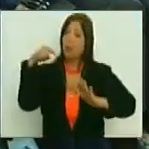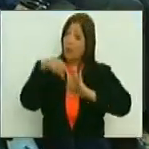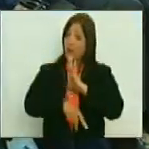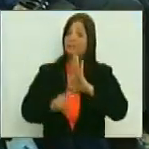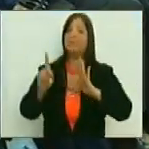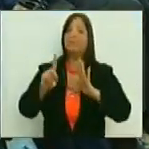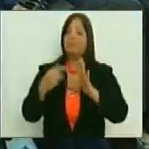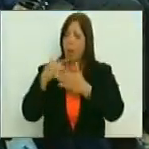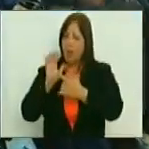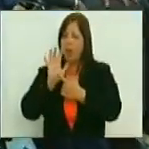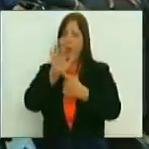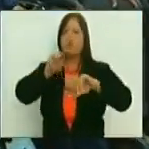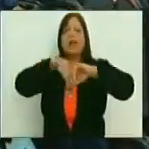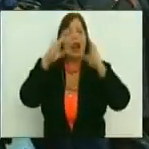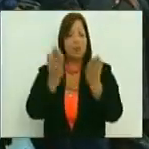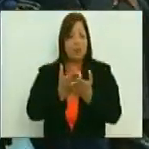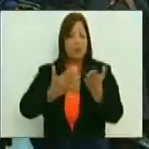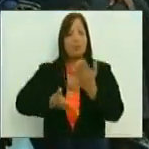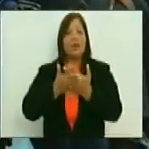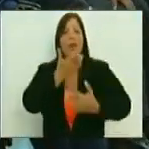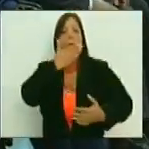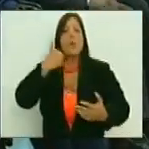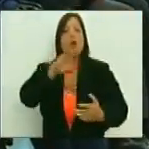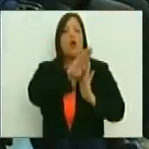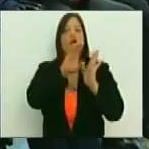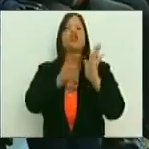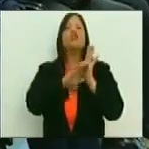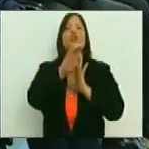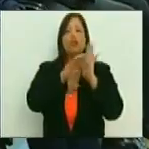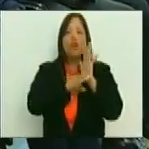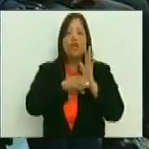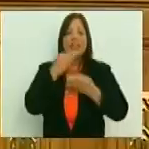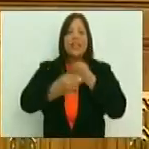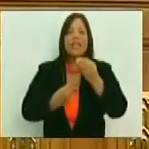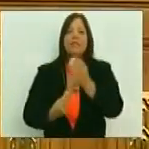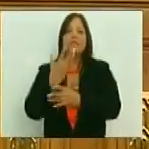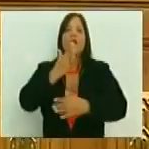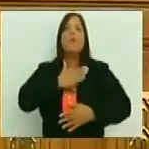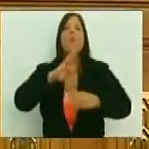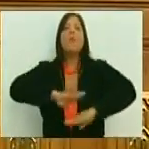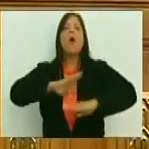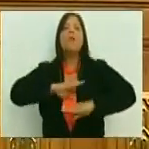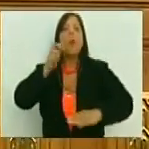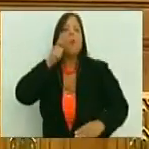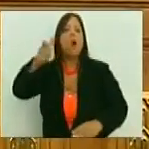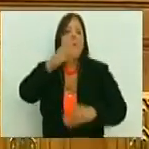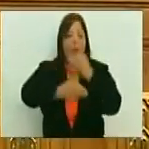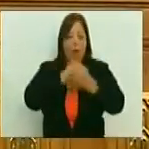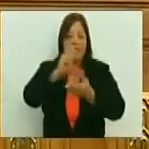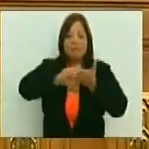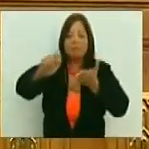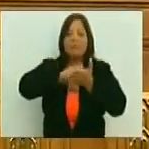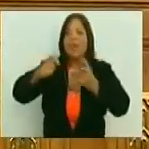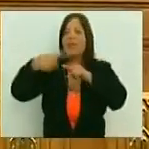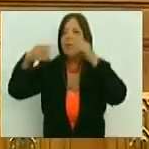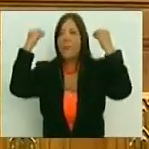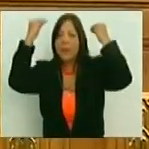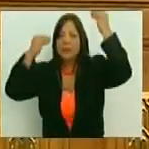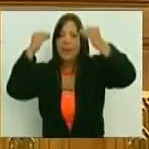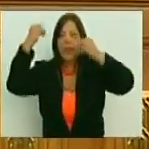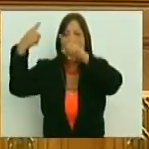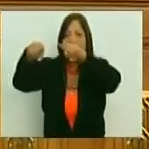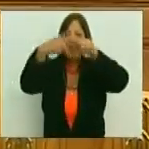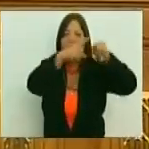Vamos a demostrarle al mundo que las mejores constituciones son las que han nacido bajo el calor del pueblo, con diversidad de pensamientos,